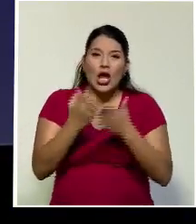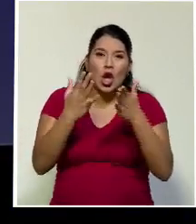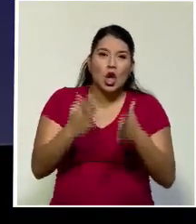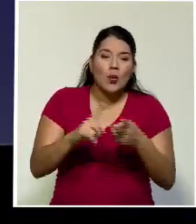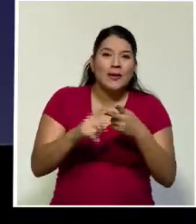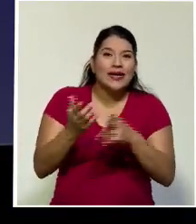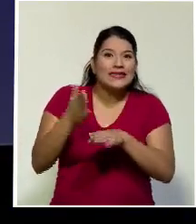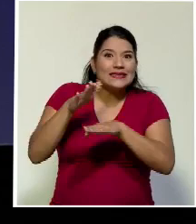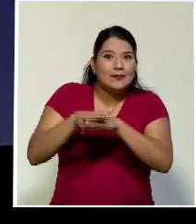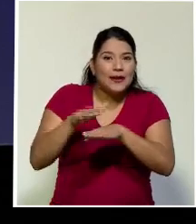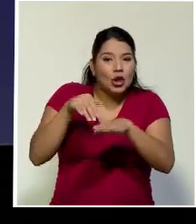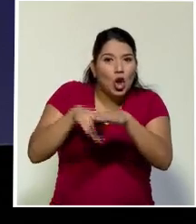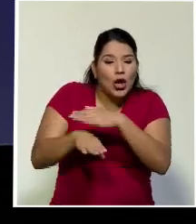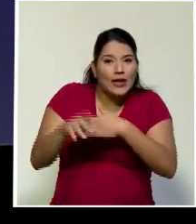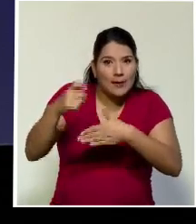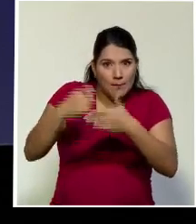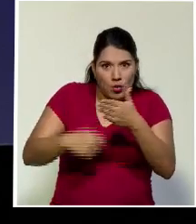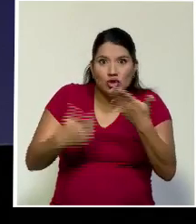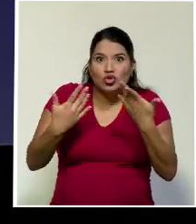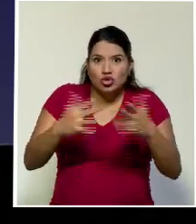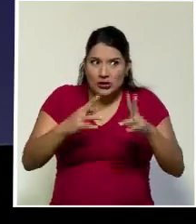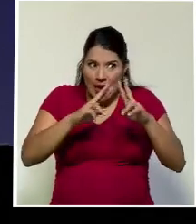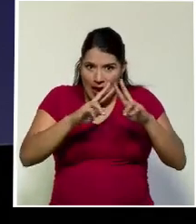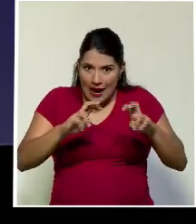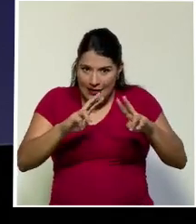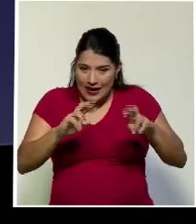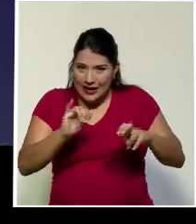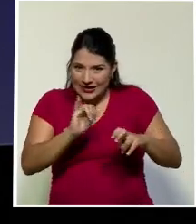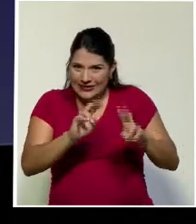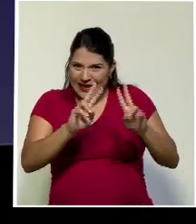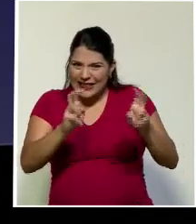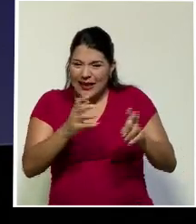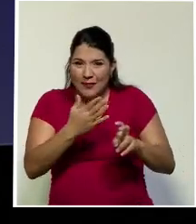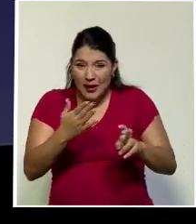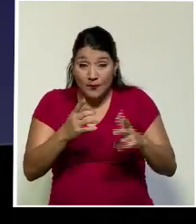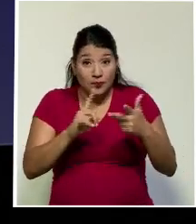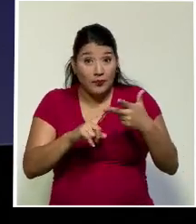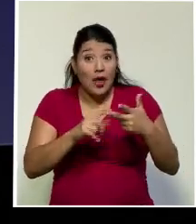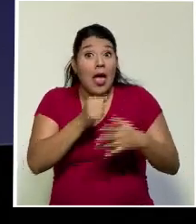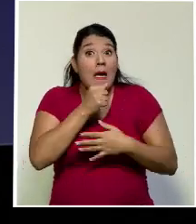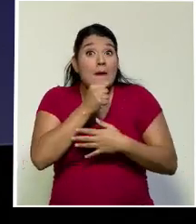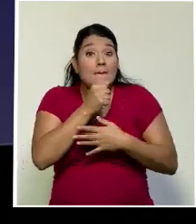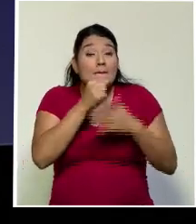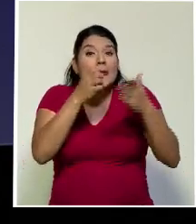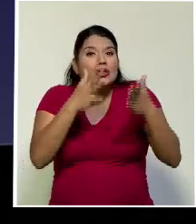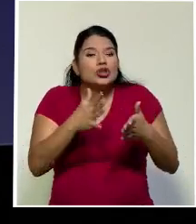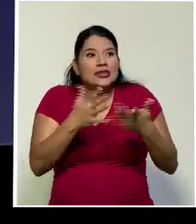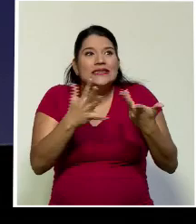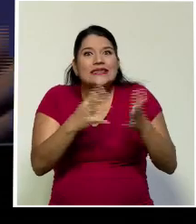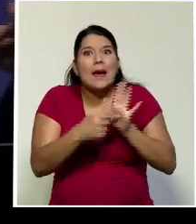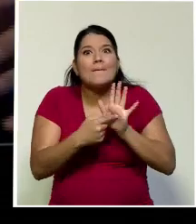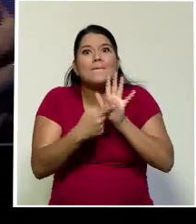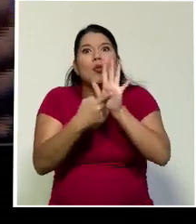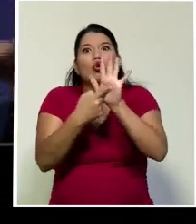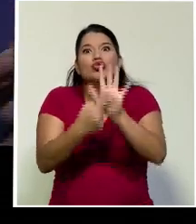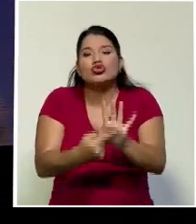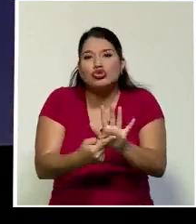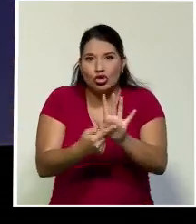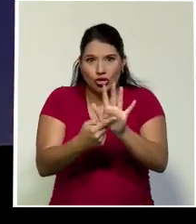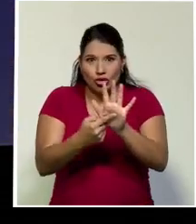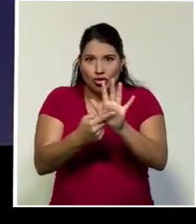tributación lo han analizado a profundidad. La prensa ha mostrado, no son portillos, son